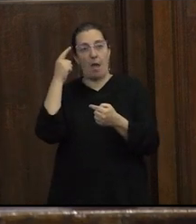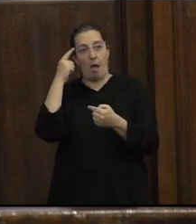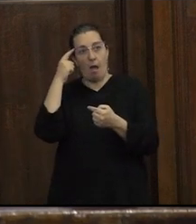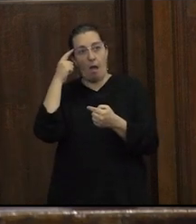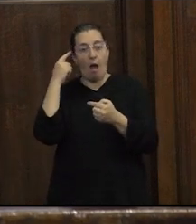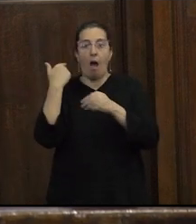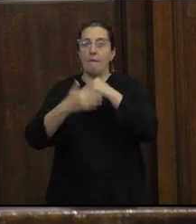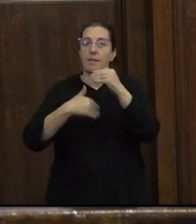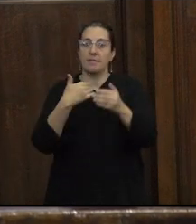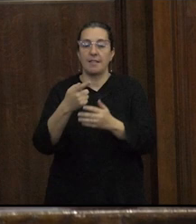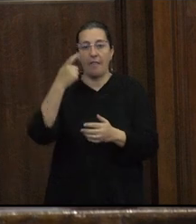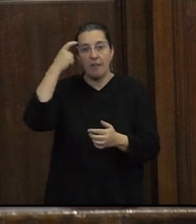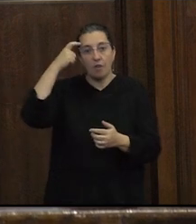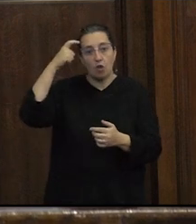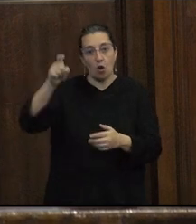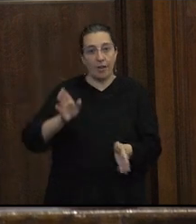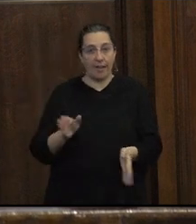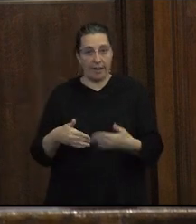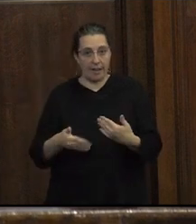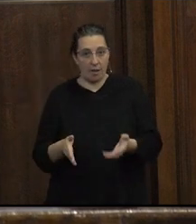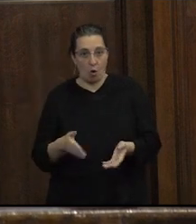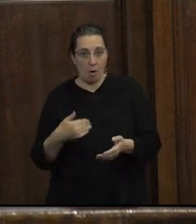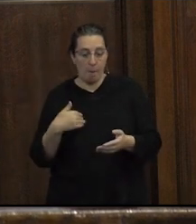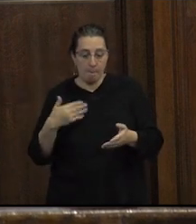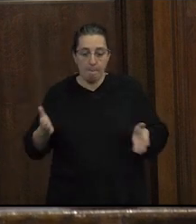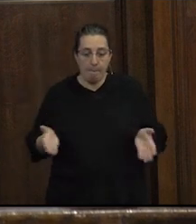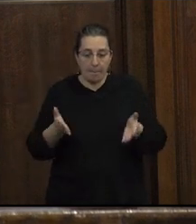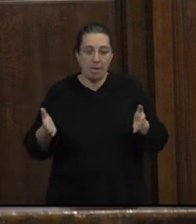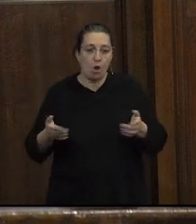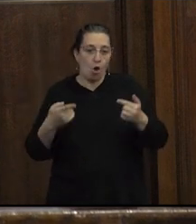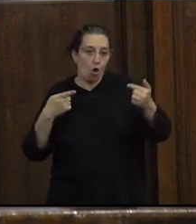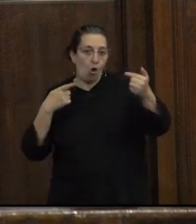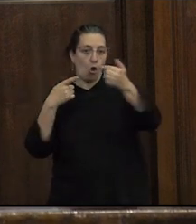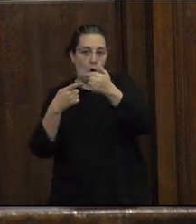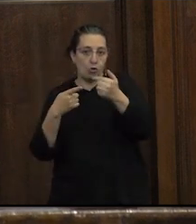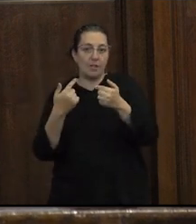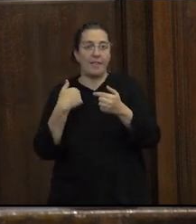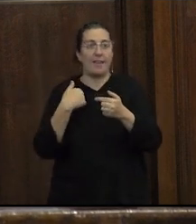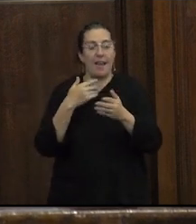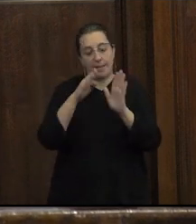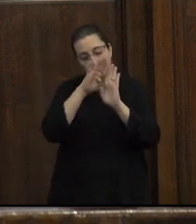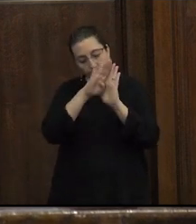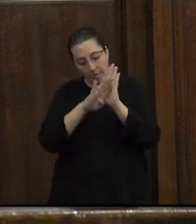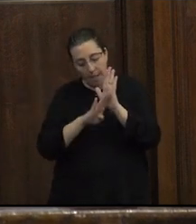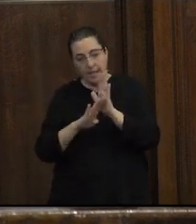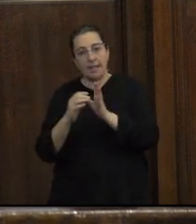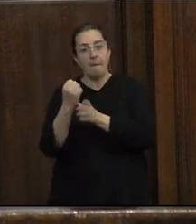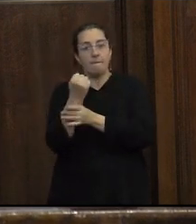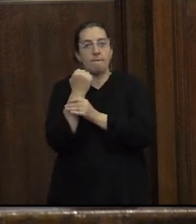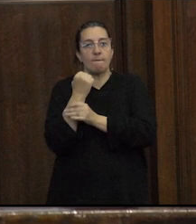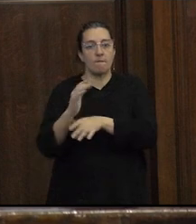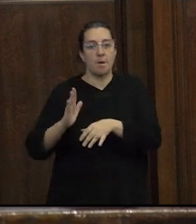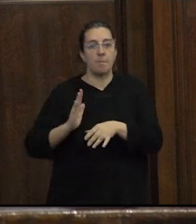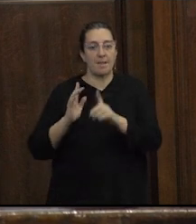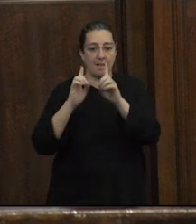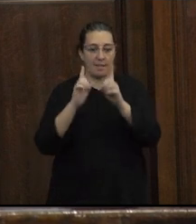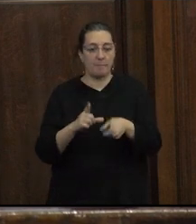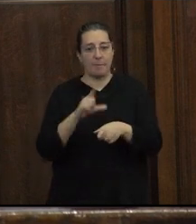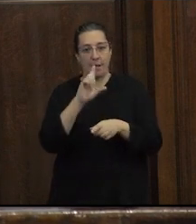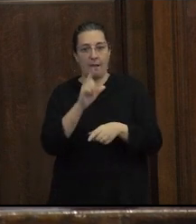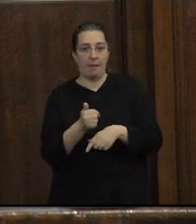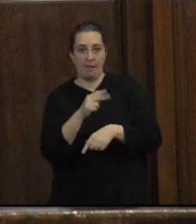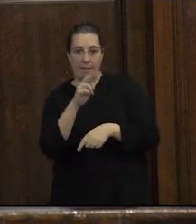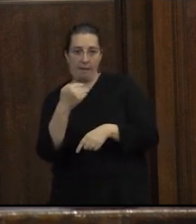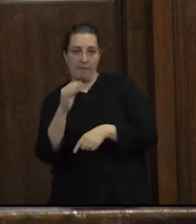género movilizándose en contra de las agendas feministas y sexodisidentes de modo que voy a insistir una vez más